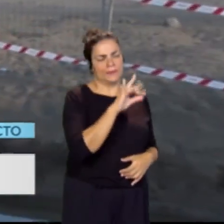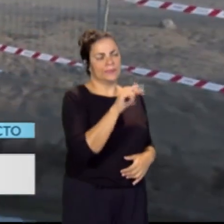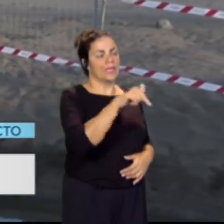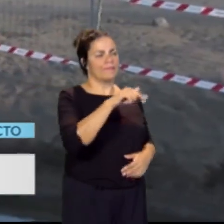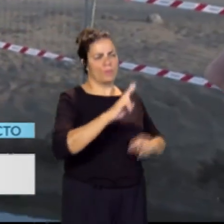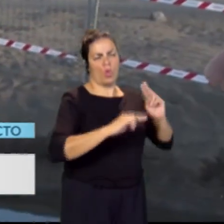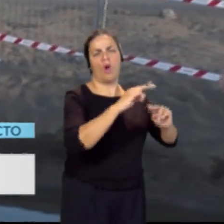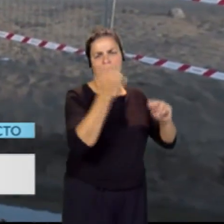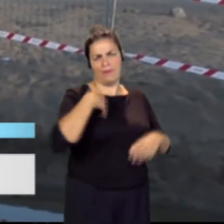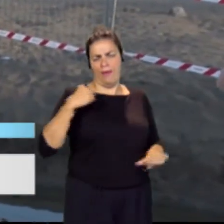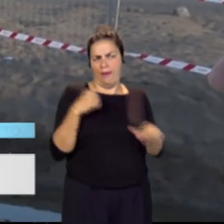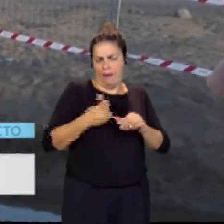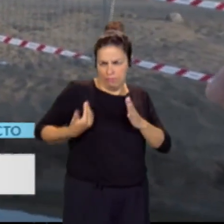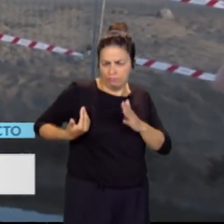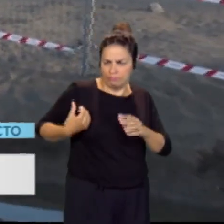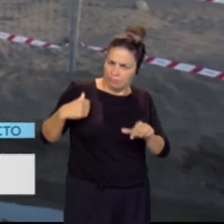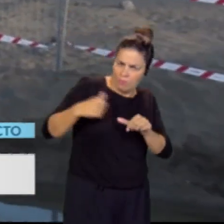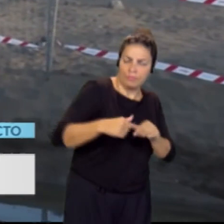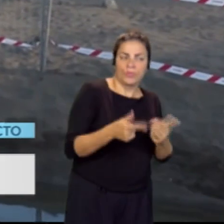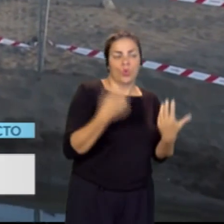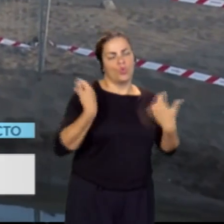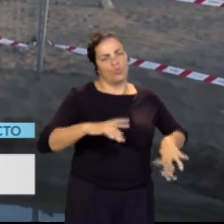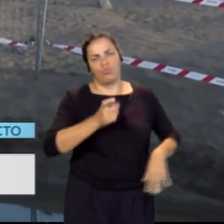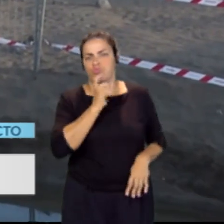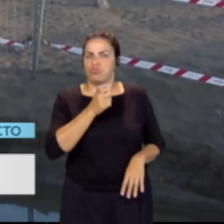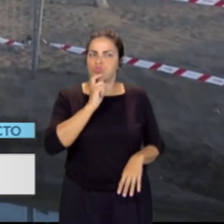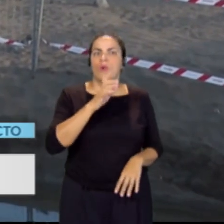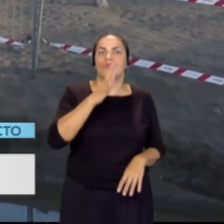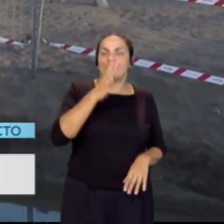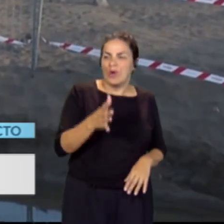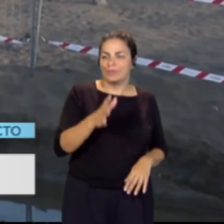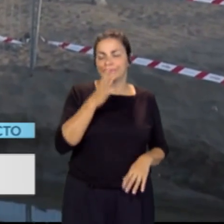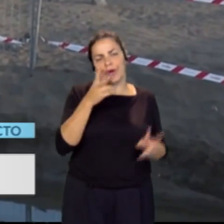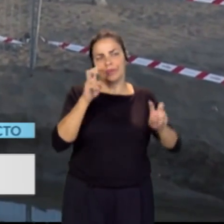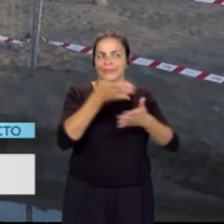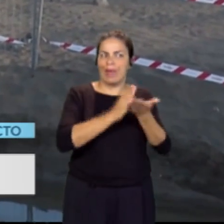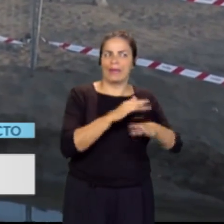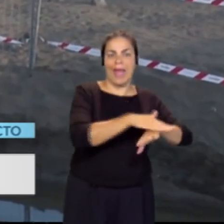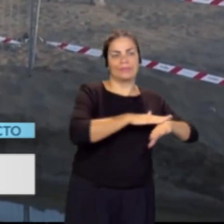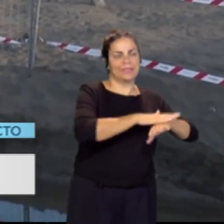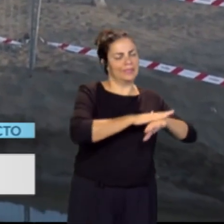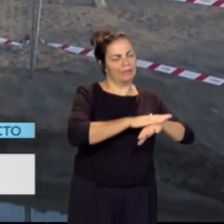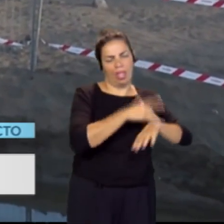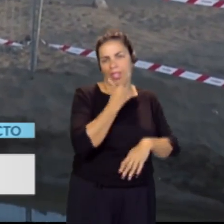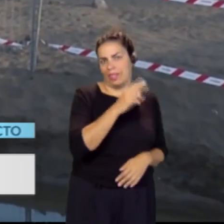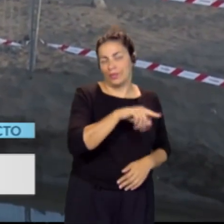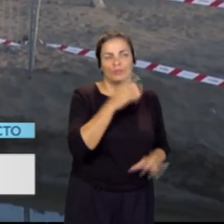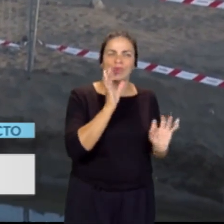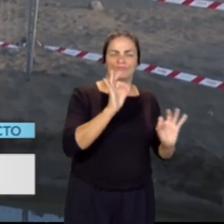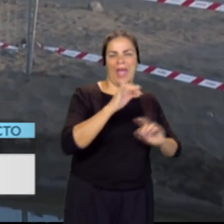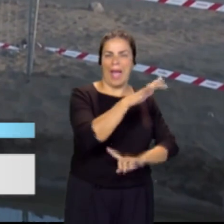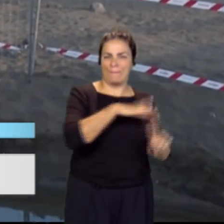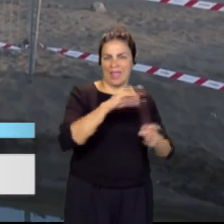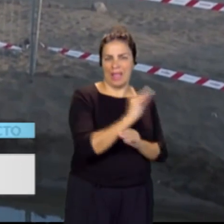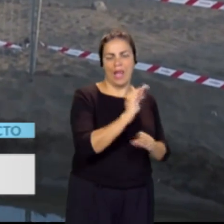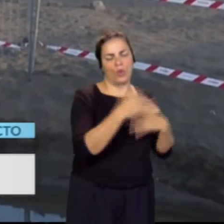ya un tiempo ejecutando, ha sido muy dificultosa porque, bueno, la parte administrativa no ha sido nada fácil, sobre todo la parte ambiental, pero bueno,